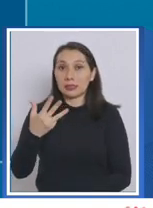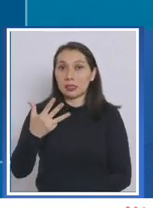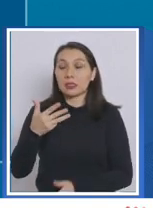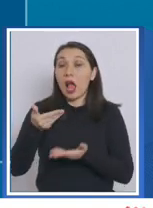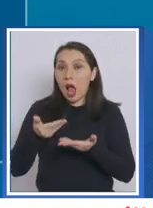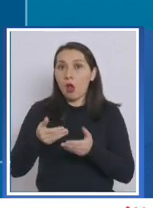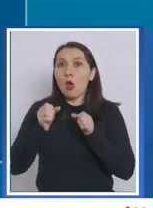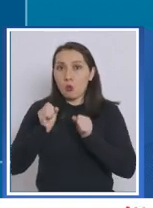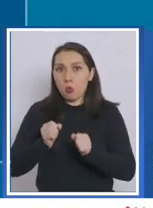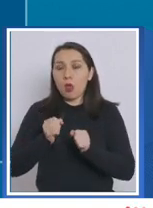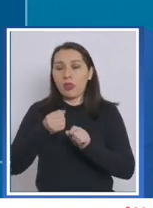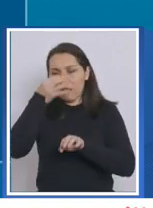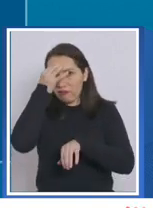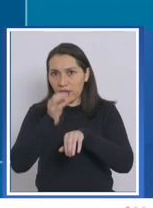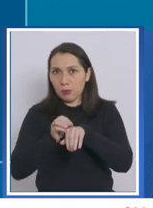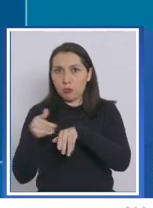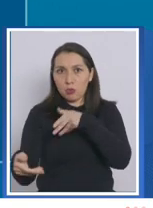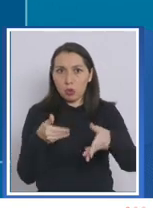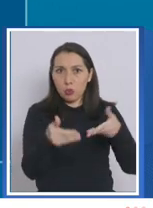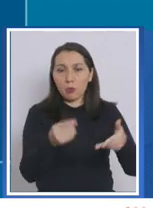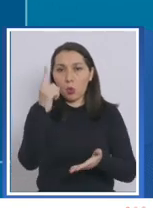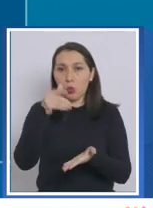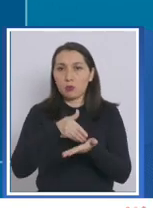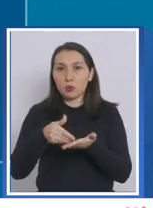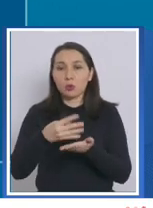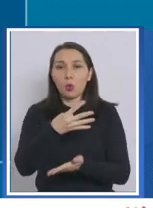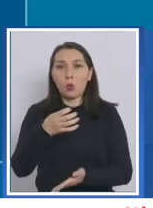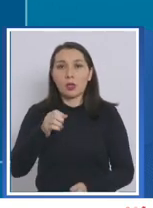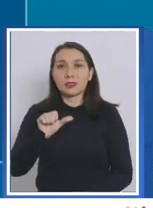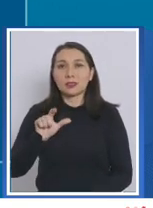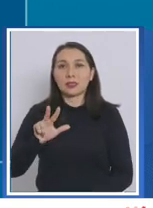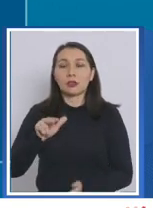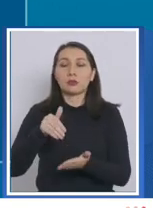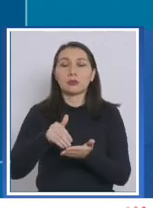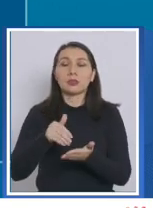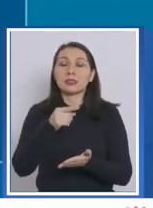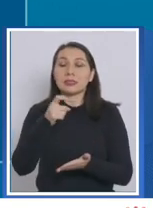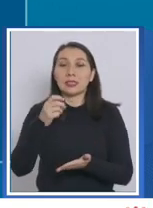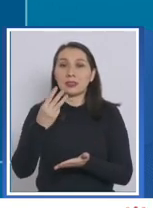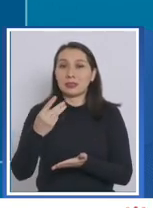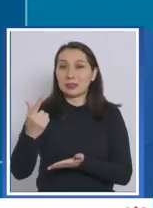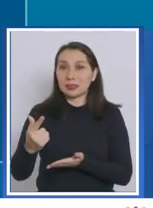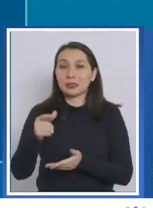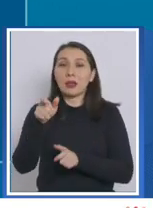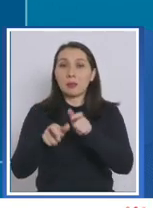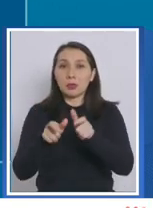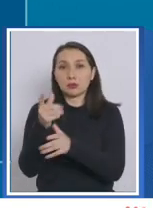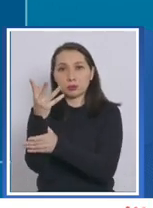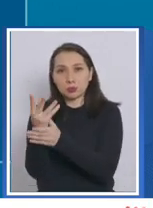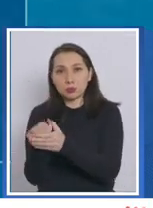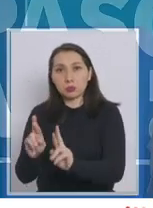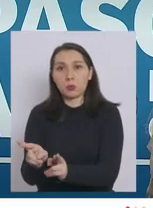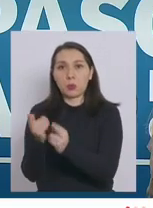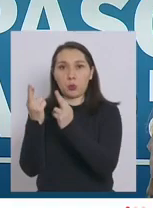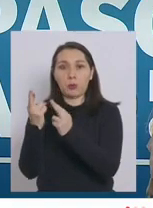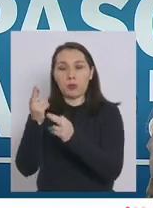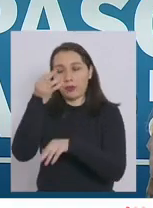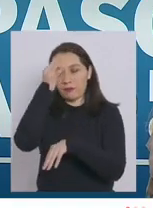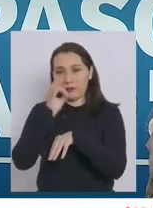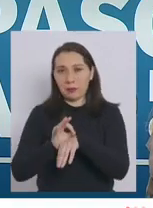son casos activos, y 1.468.137 son casos recuperados.